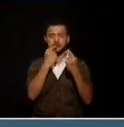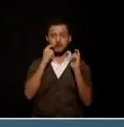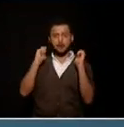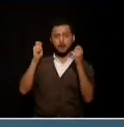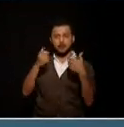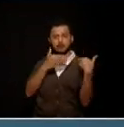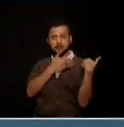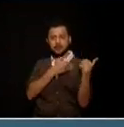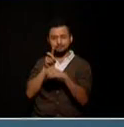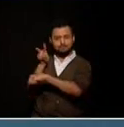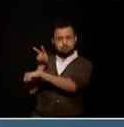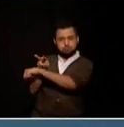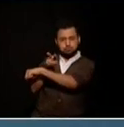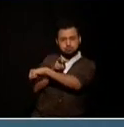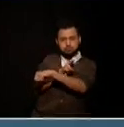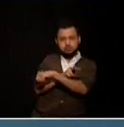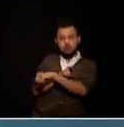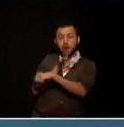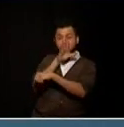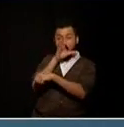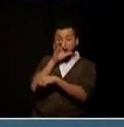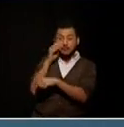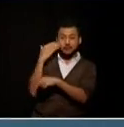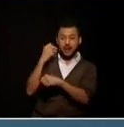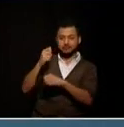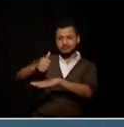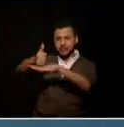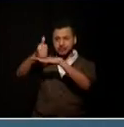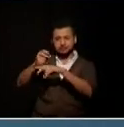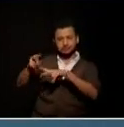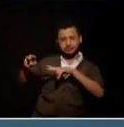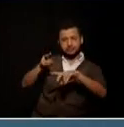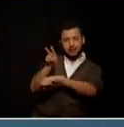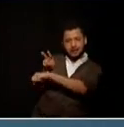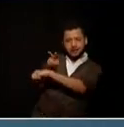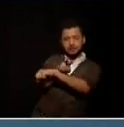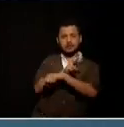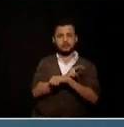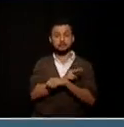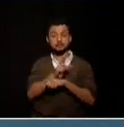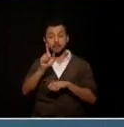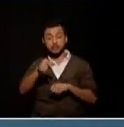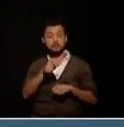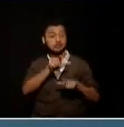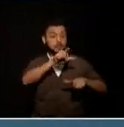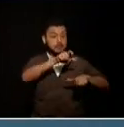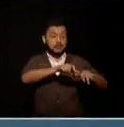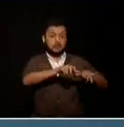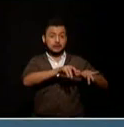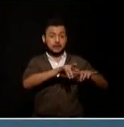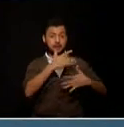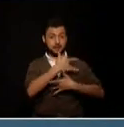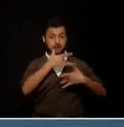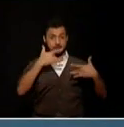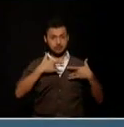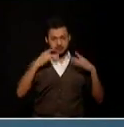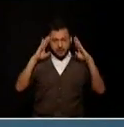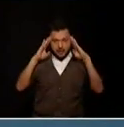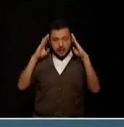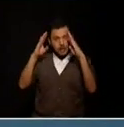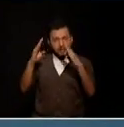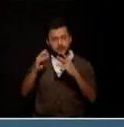auditorías que existe un acompañamiento de la secretaría de salud que exista un gobernador permanentemente